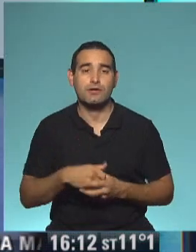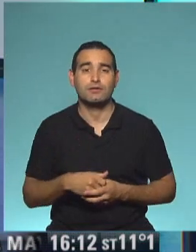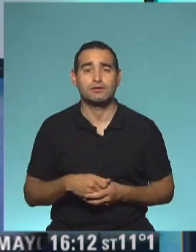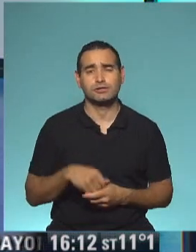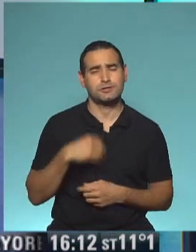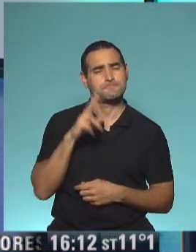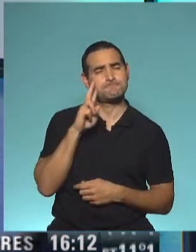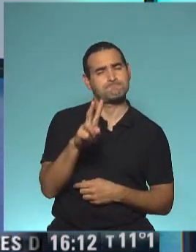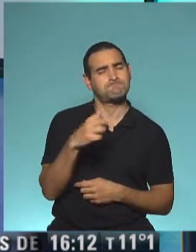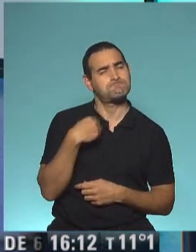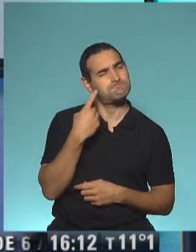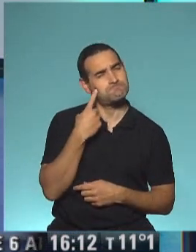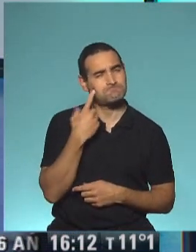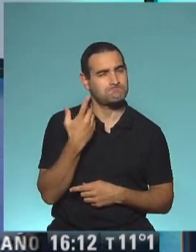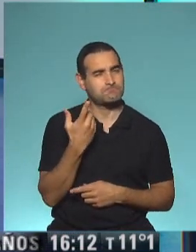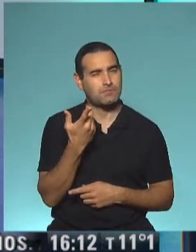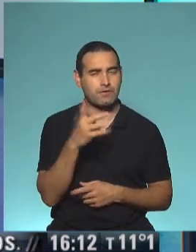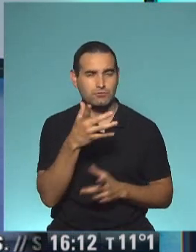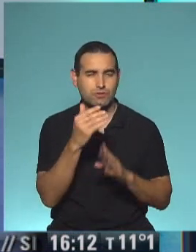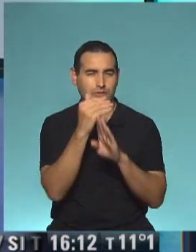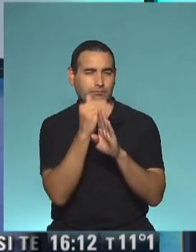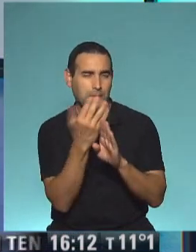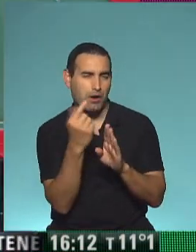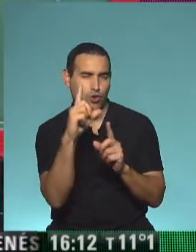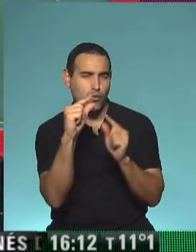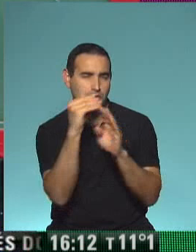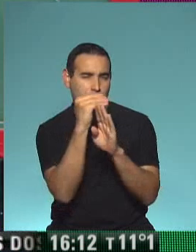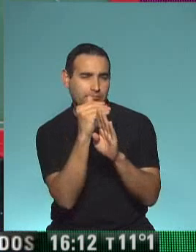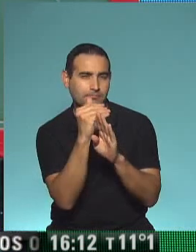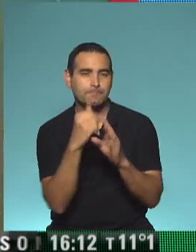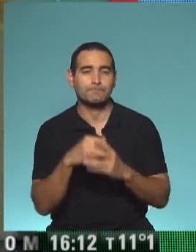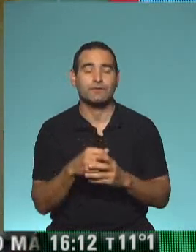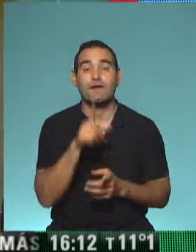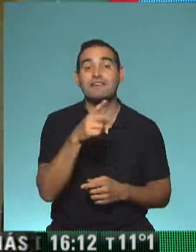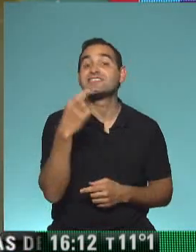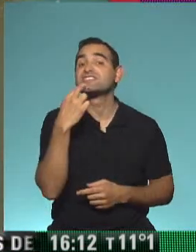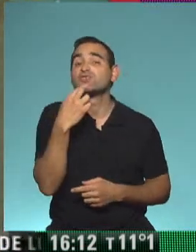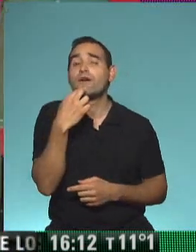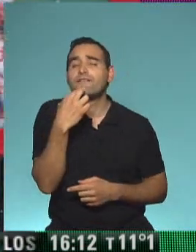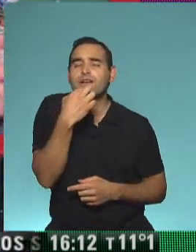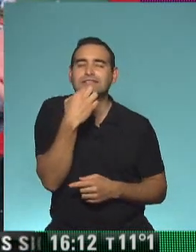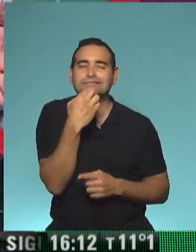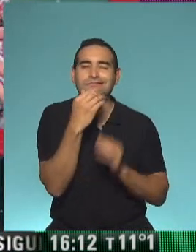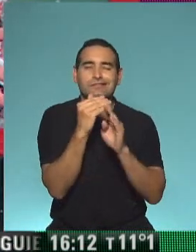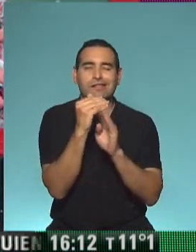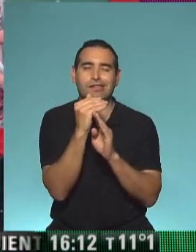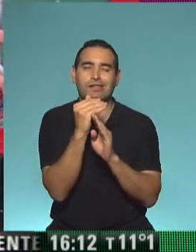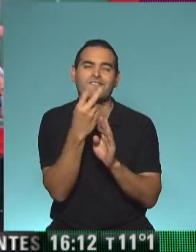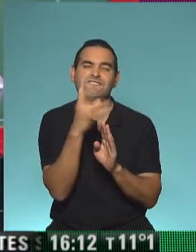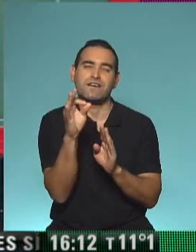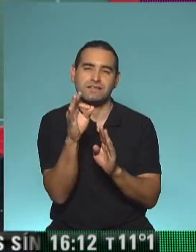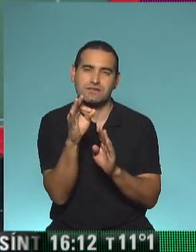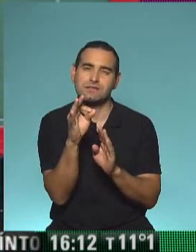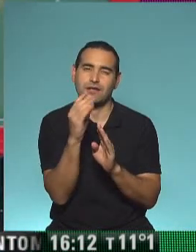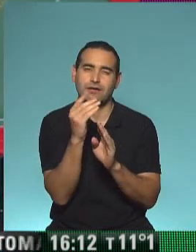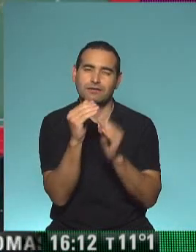también podríamos redondear si quisiéramos. Por ejemplo, el 19, que está muy cerca de un número redondo, que